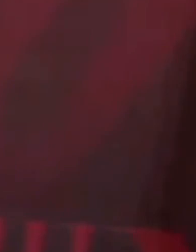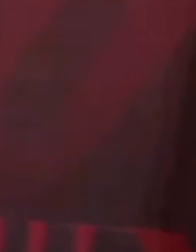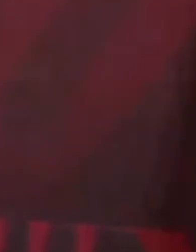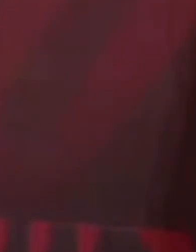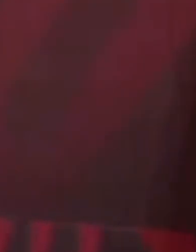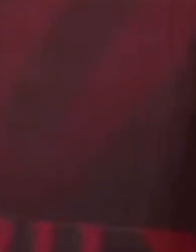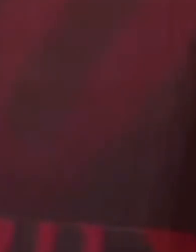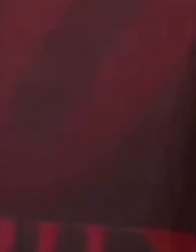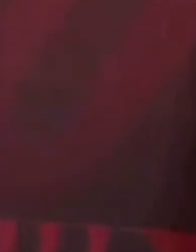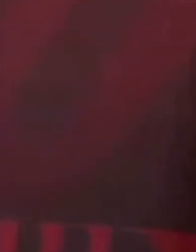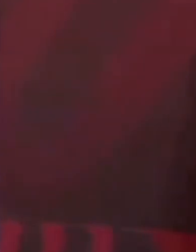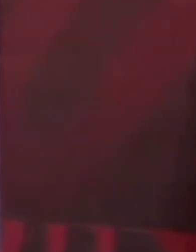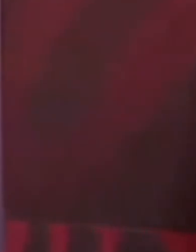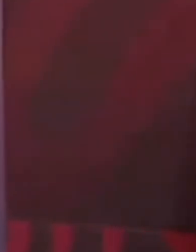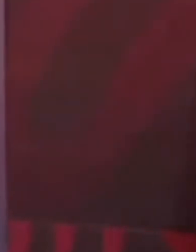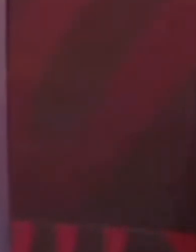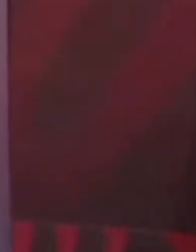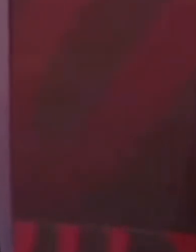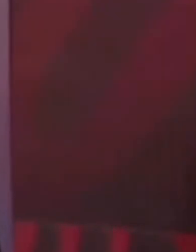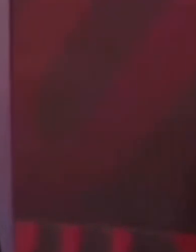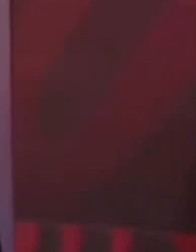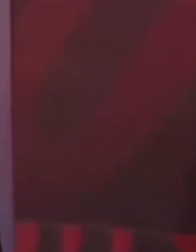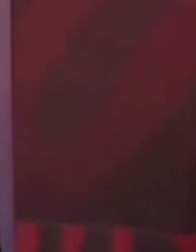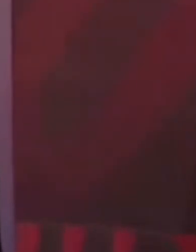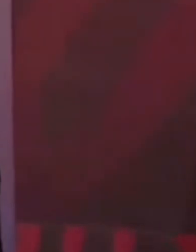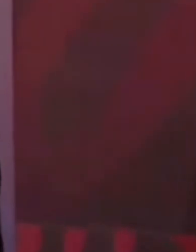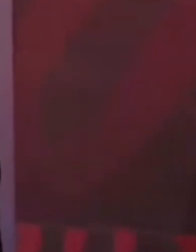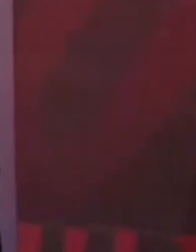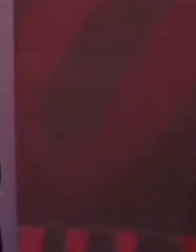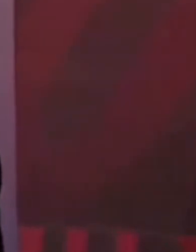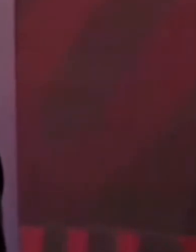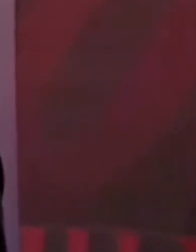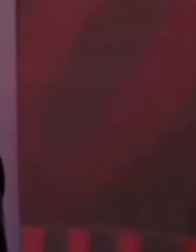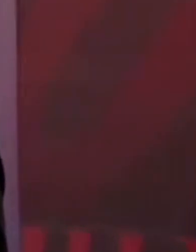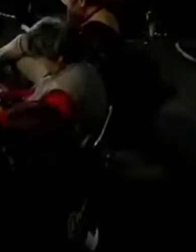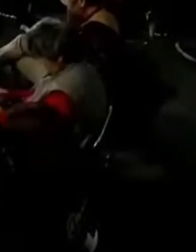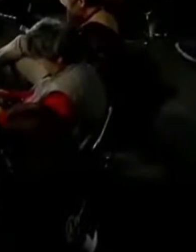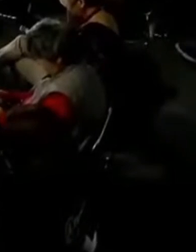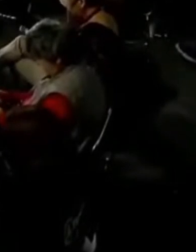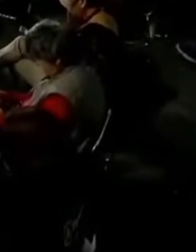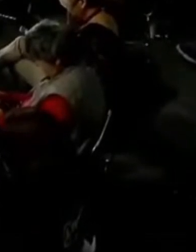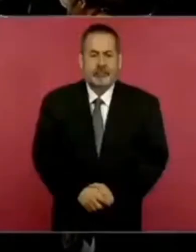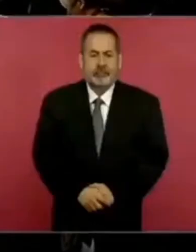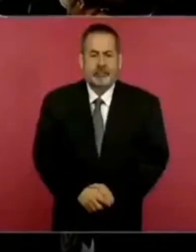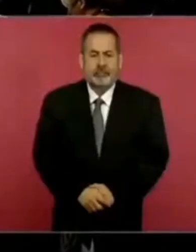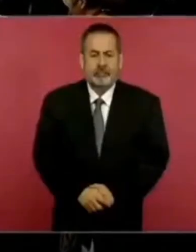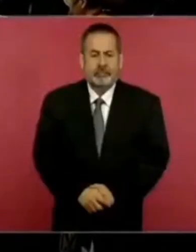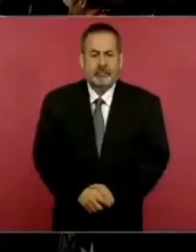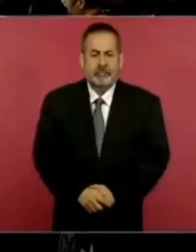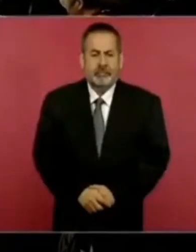Decían, no tengo a ningún cliente en la cárcel,